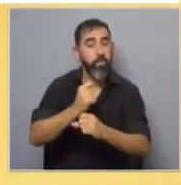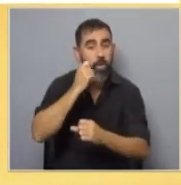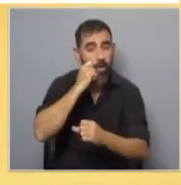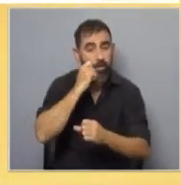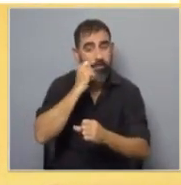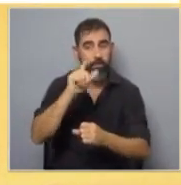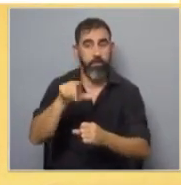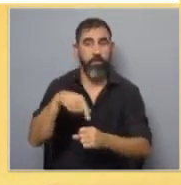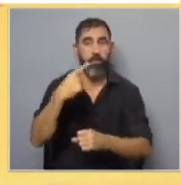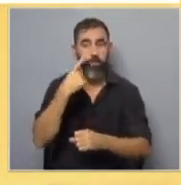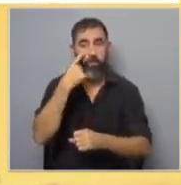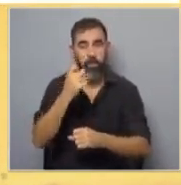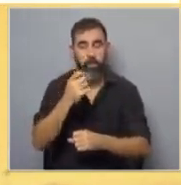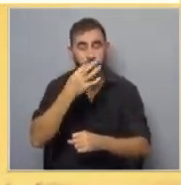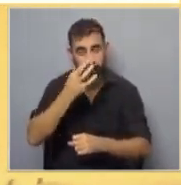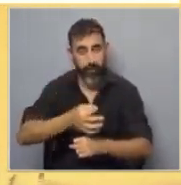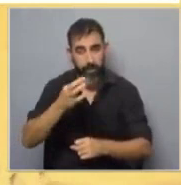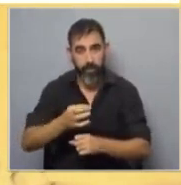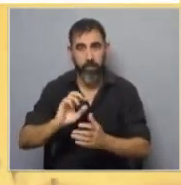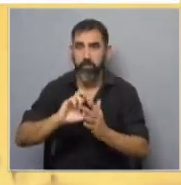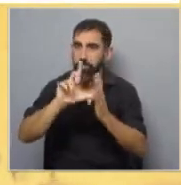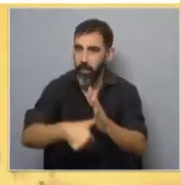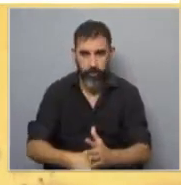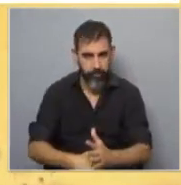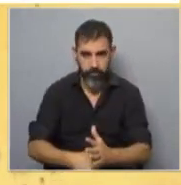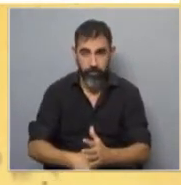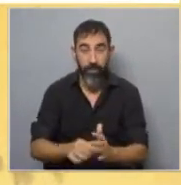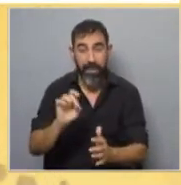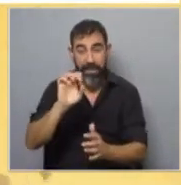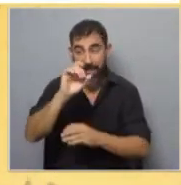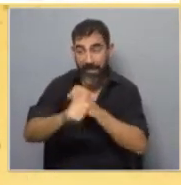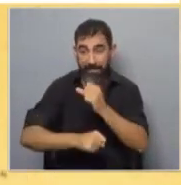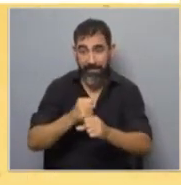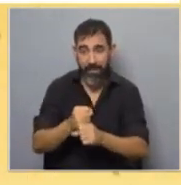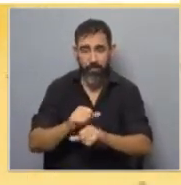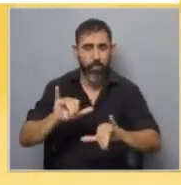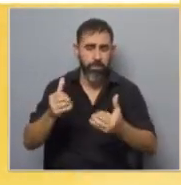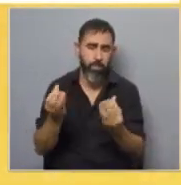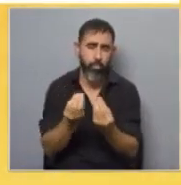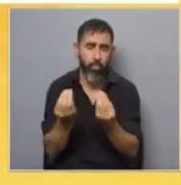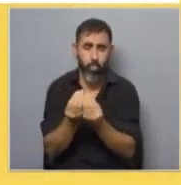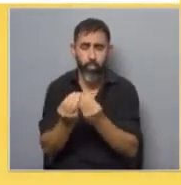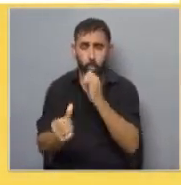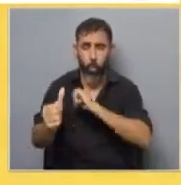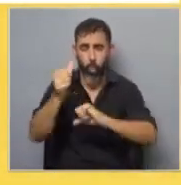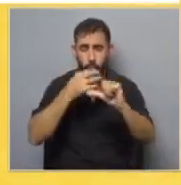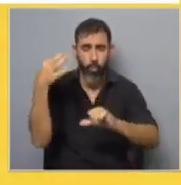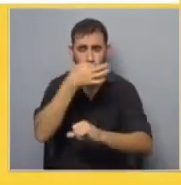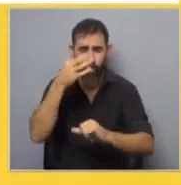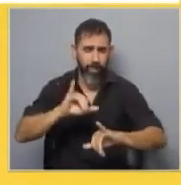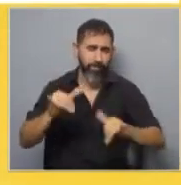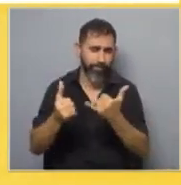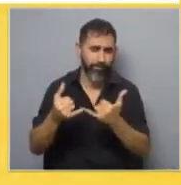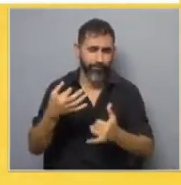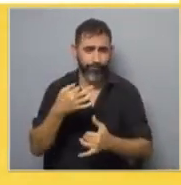Nos dimos cuenta, fehacientemente, de que estábamos llegando tardísimo, porque a los 15 había un porcentaje muy importante que ya estaba consumiendo drogas hace rato.